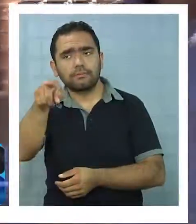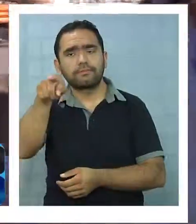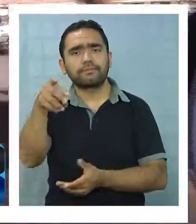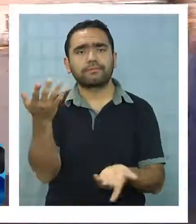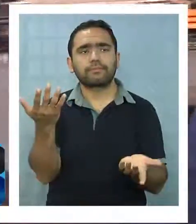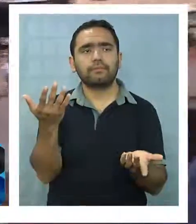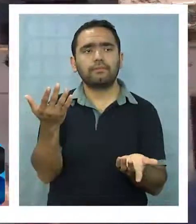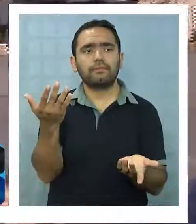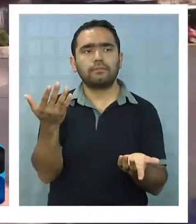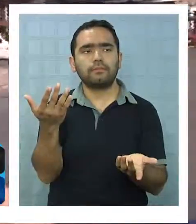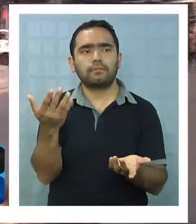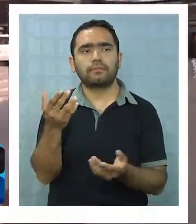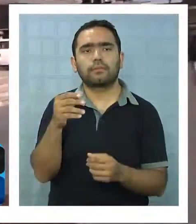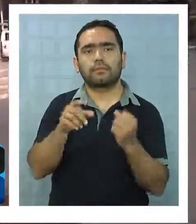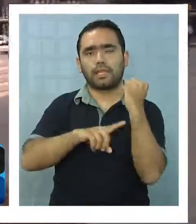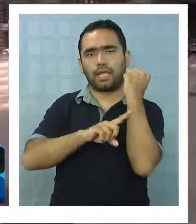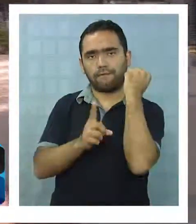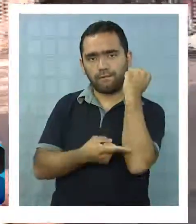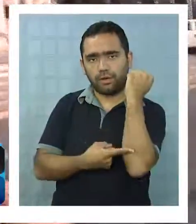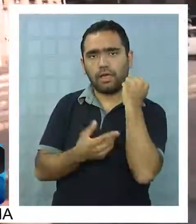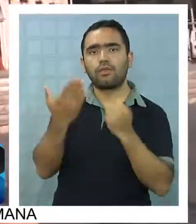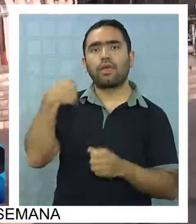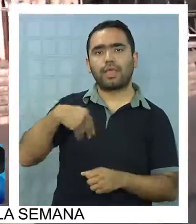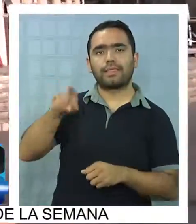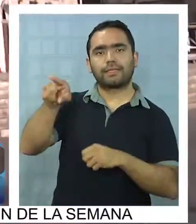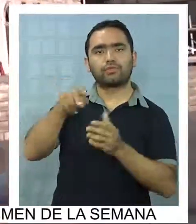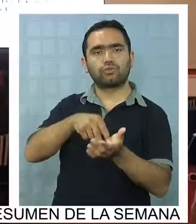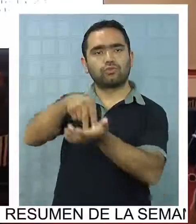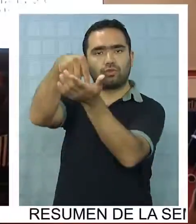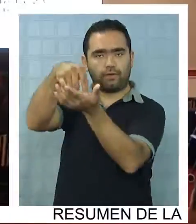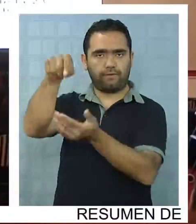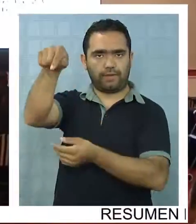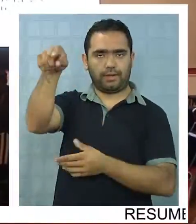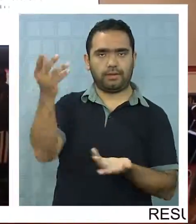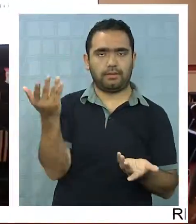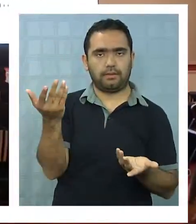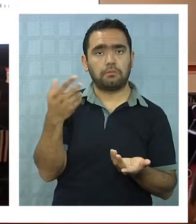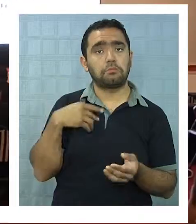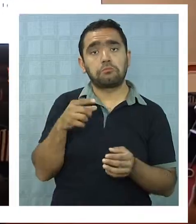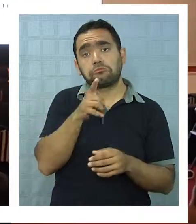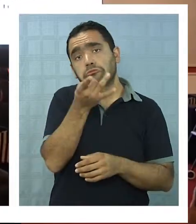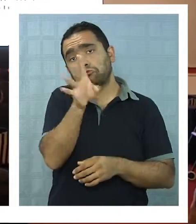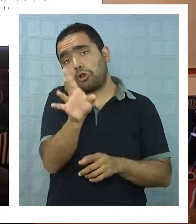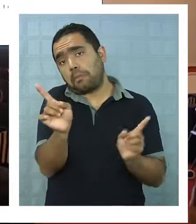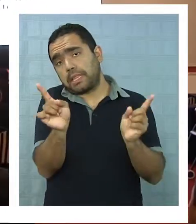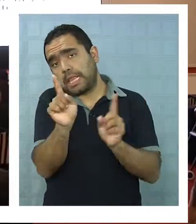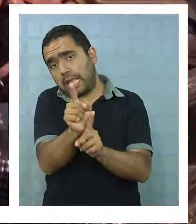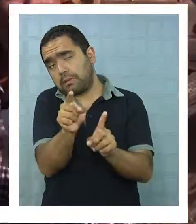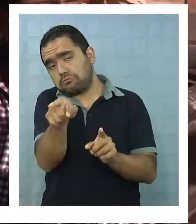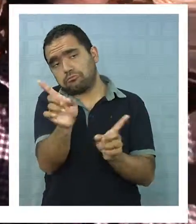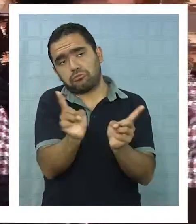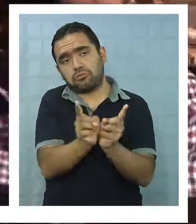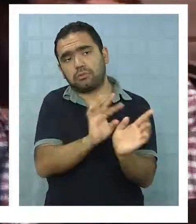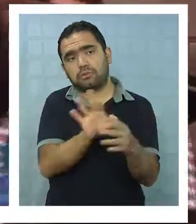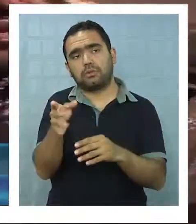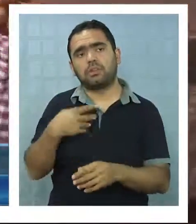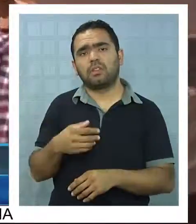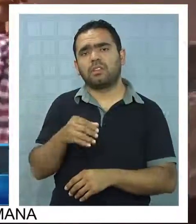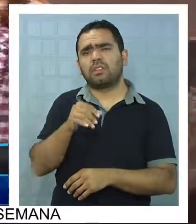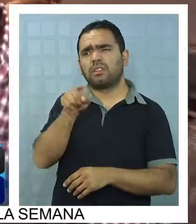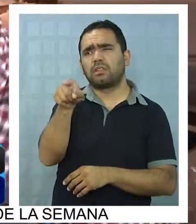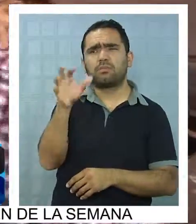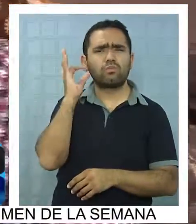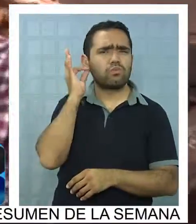un abogado que estaba antes en la SOFRI. Eso no va. Ah, la Ivón, no, Ivón